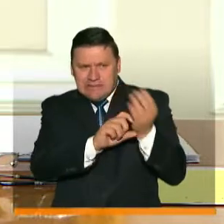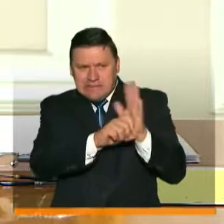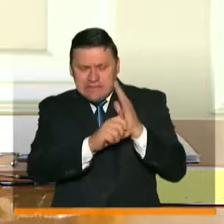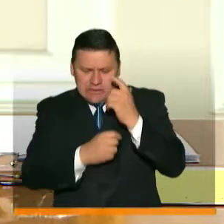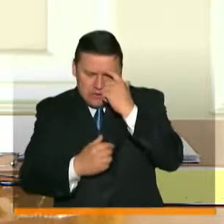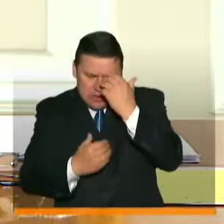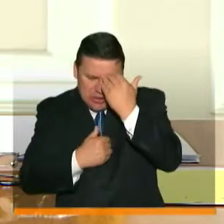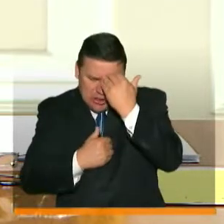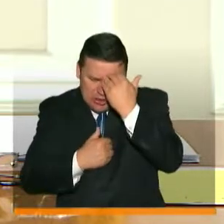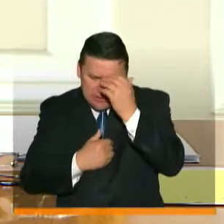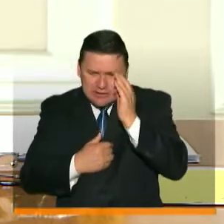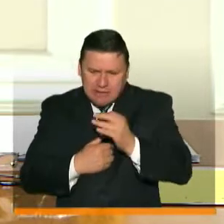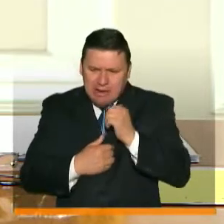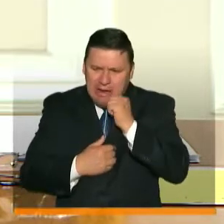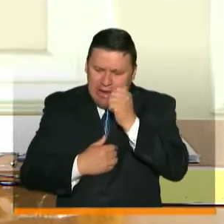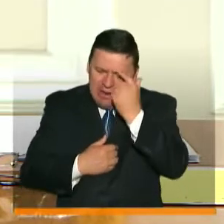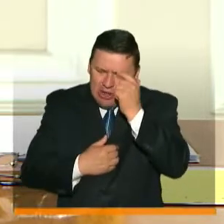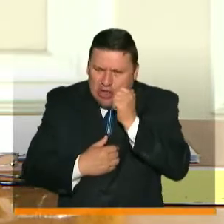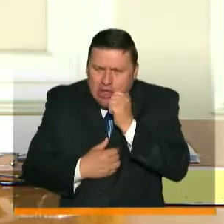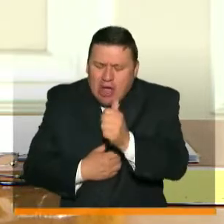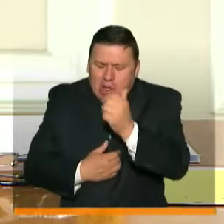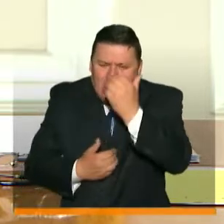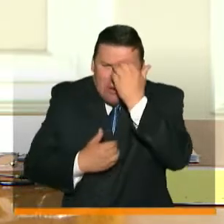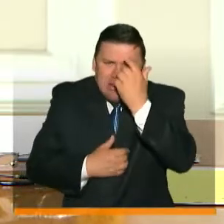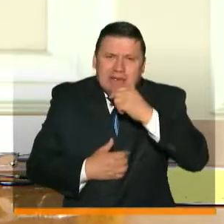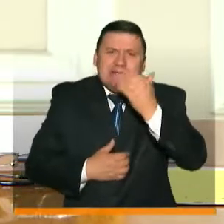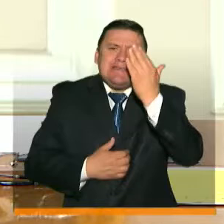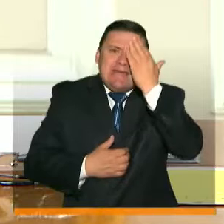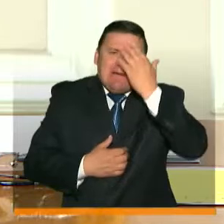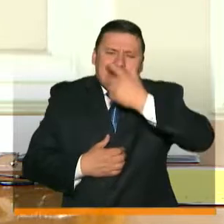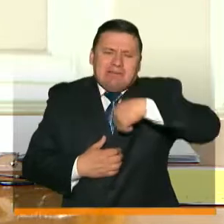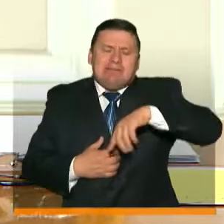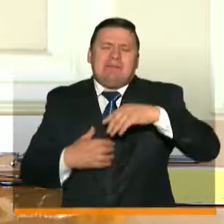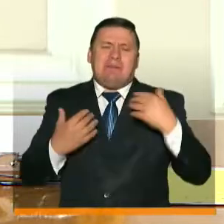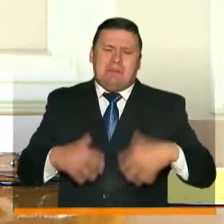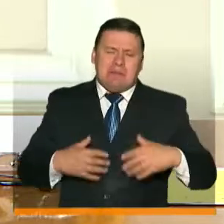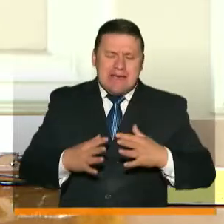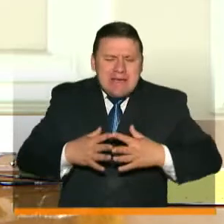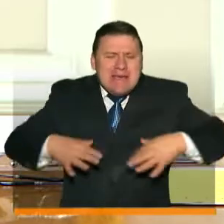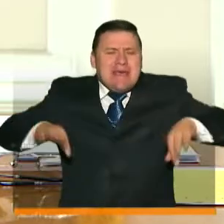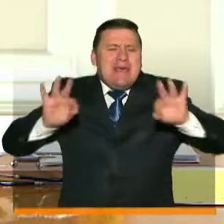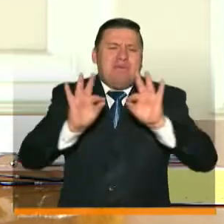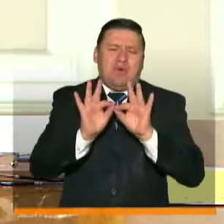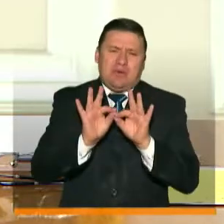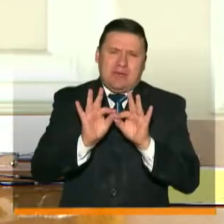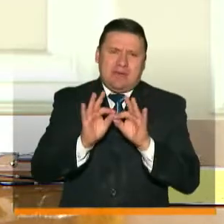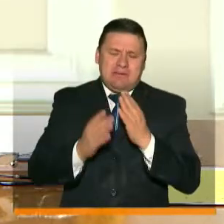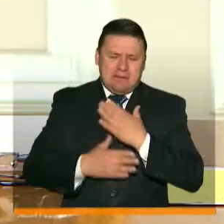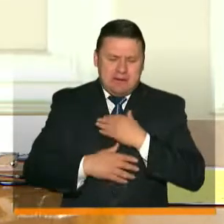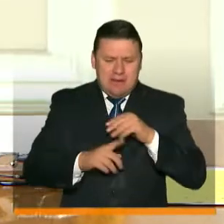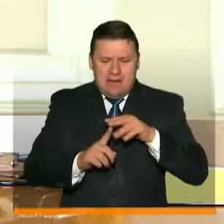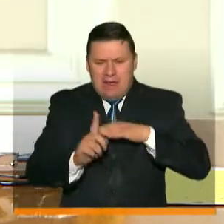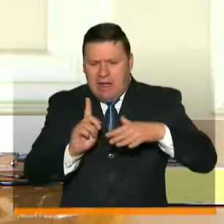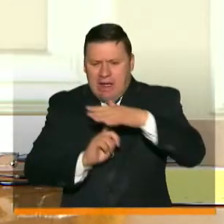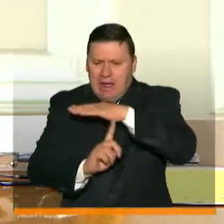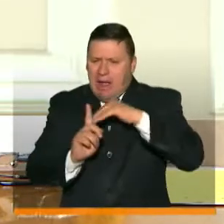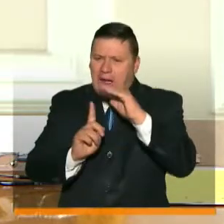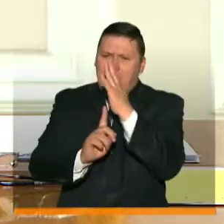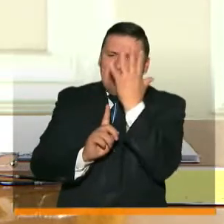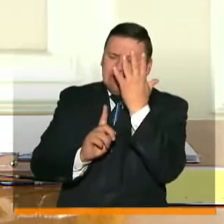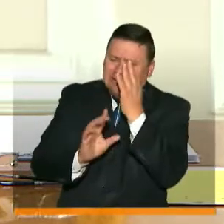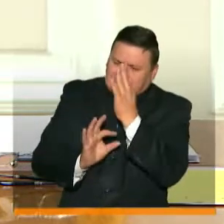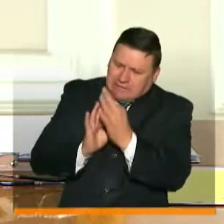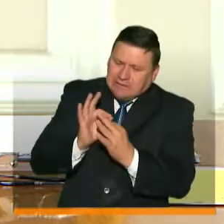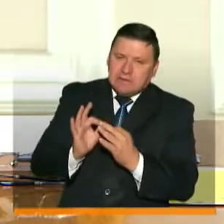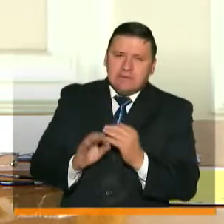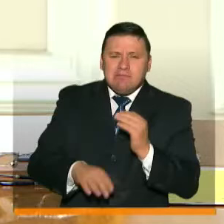debemos tener siempre, todos los días, que sabemos hoy más que nunca lo valioso que es nuestra naturaleza. Por eso,